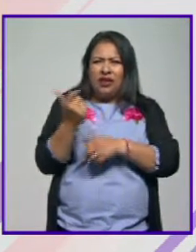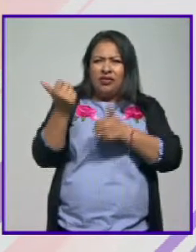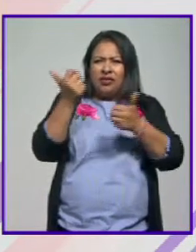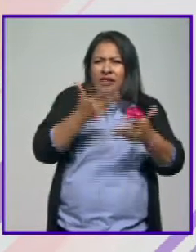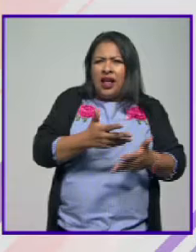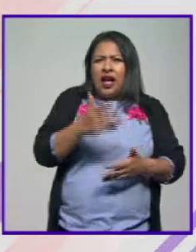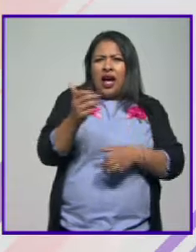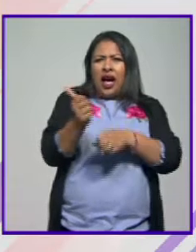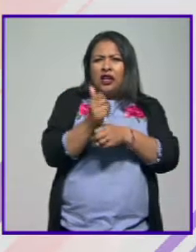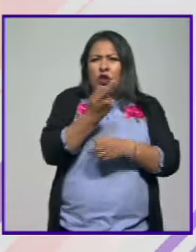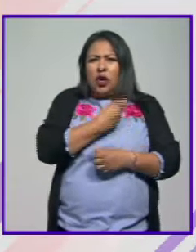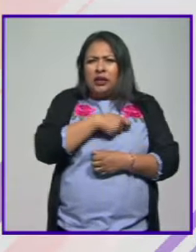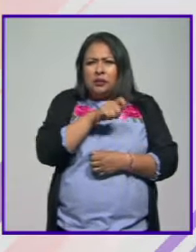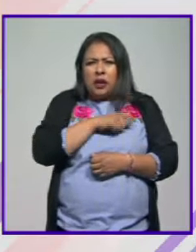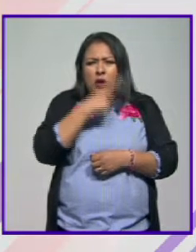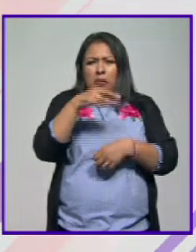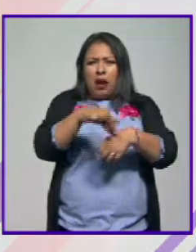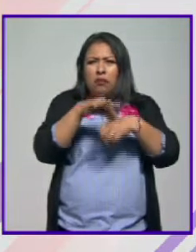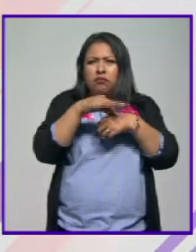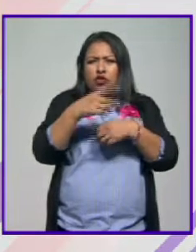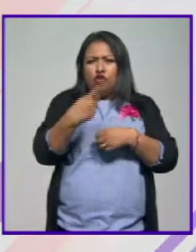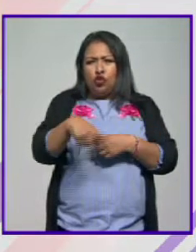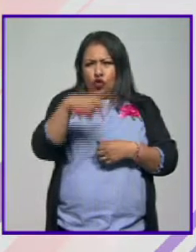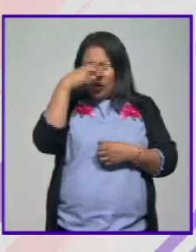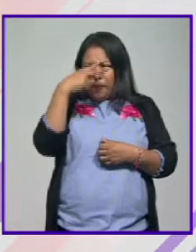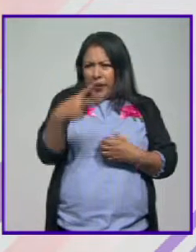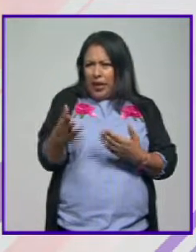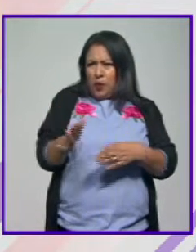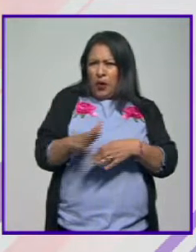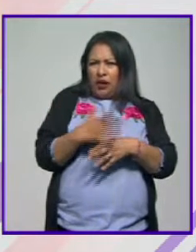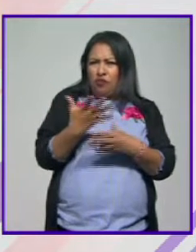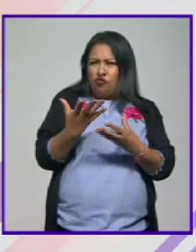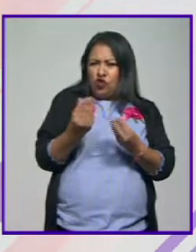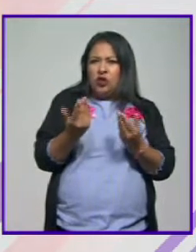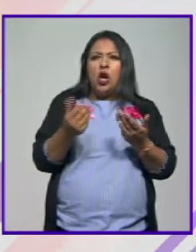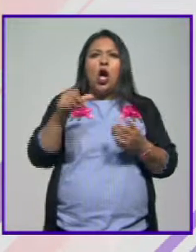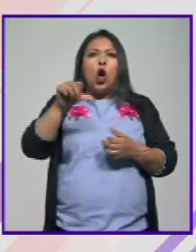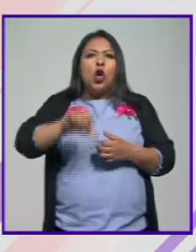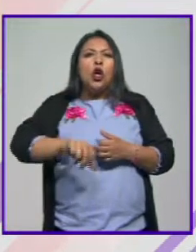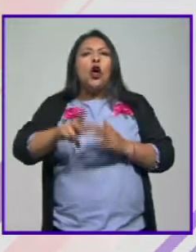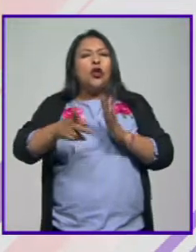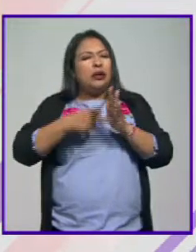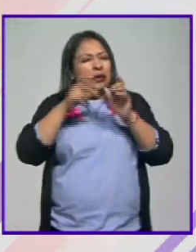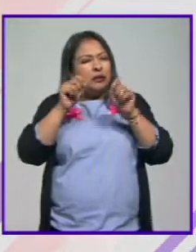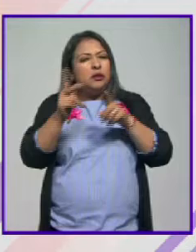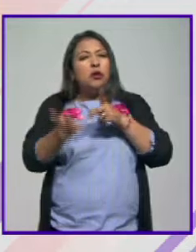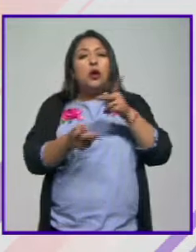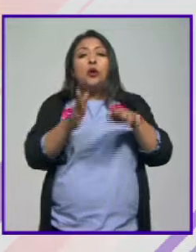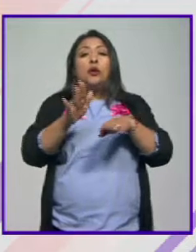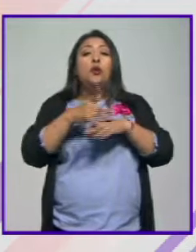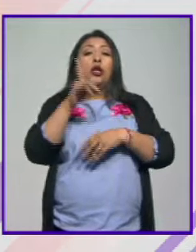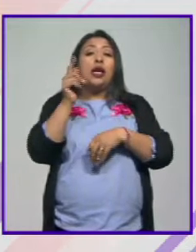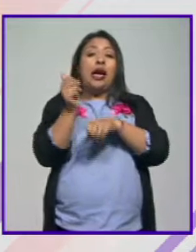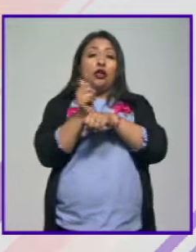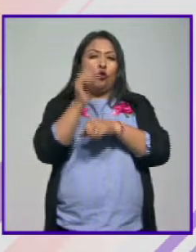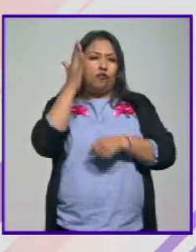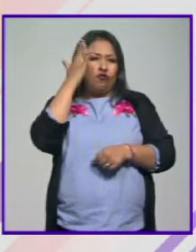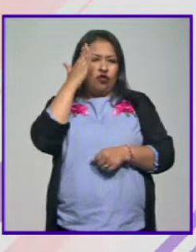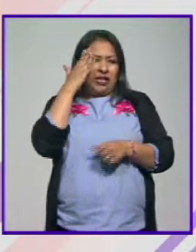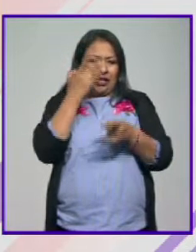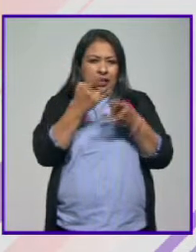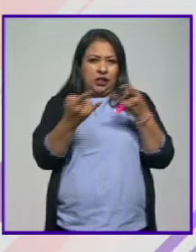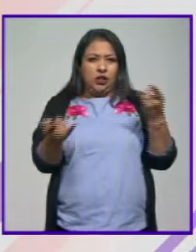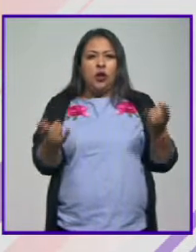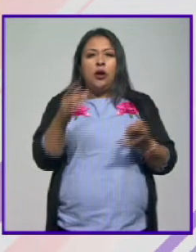actor español a dar vida a un personaje mexicano y ahora surge un poco la misma pregunta porque digamos que la protagonista de esta historia